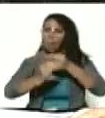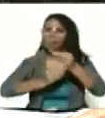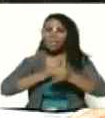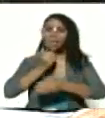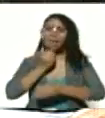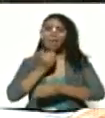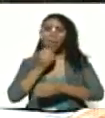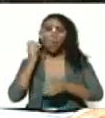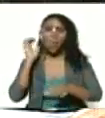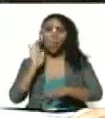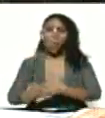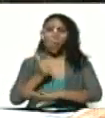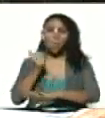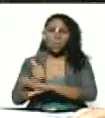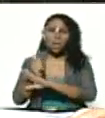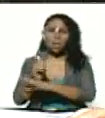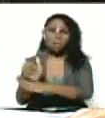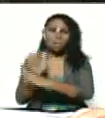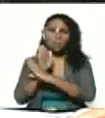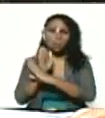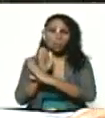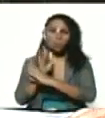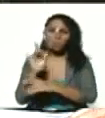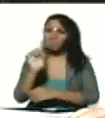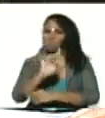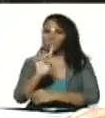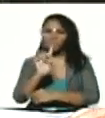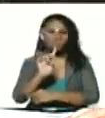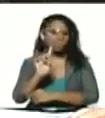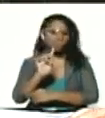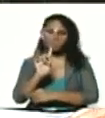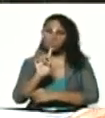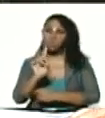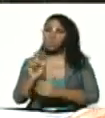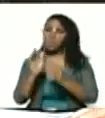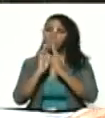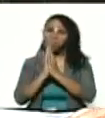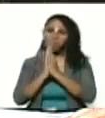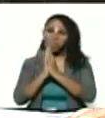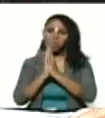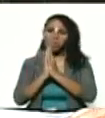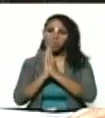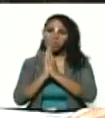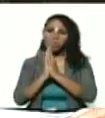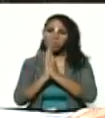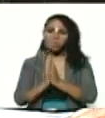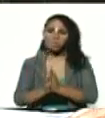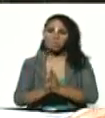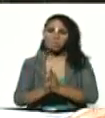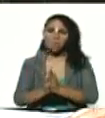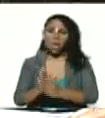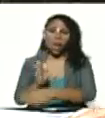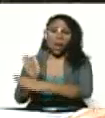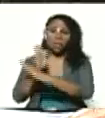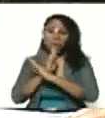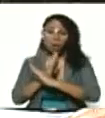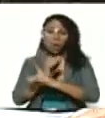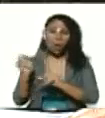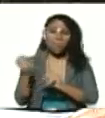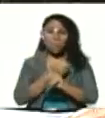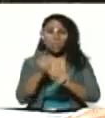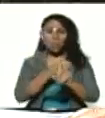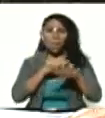por culpa del bloqueo no por favor al bloqueo y a la tortura